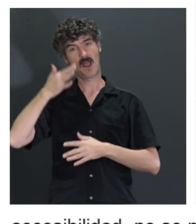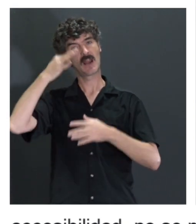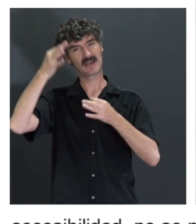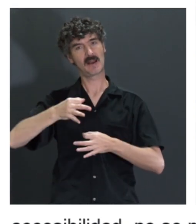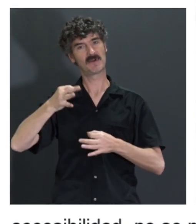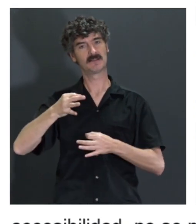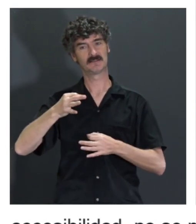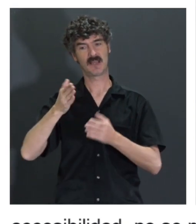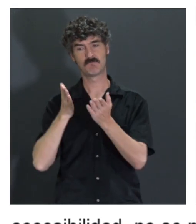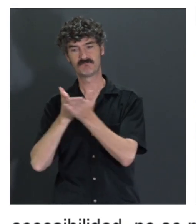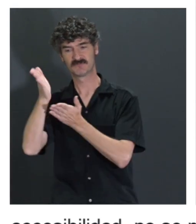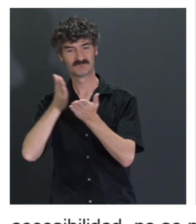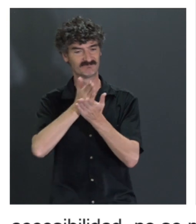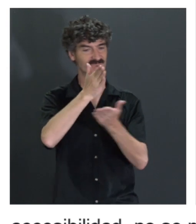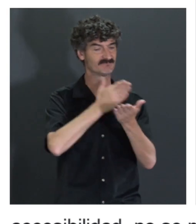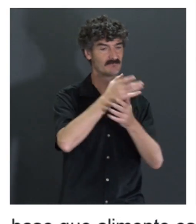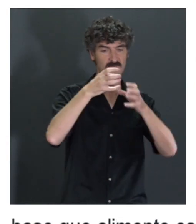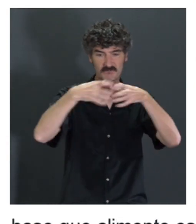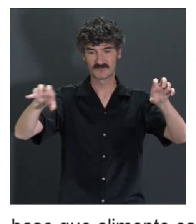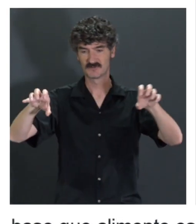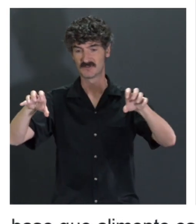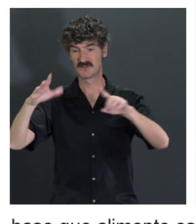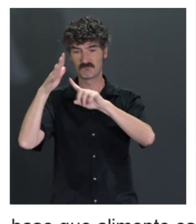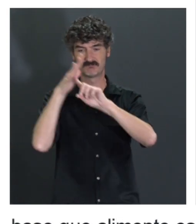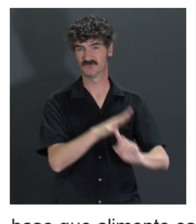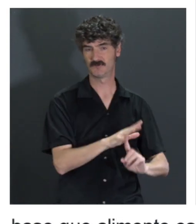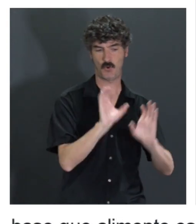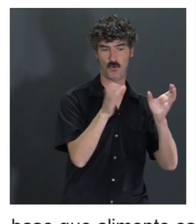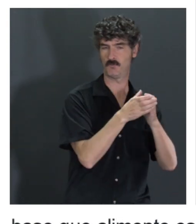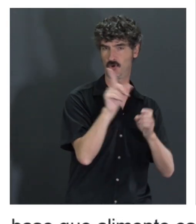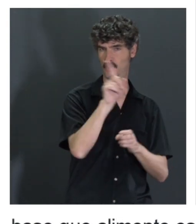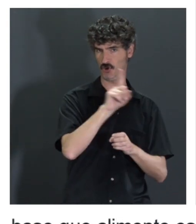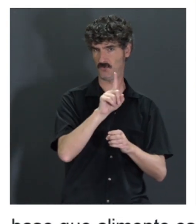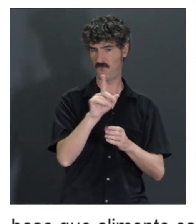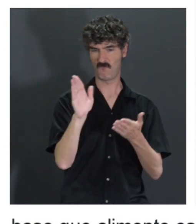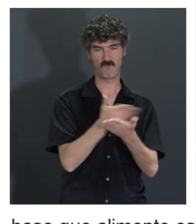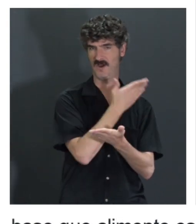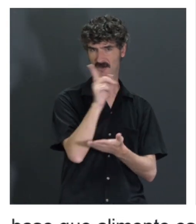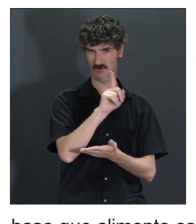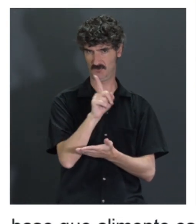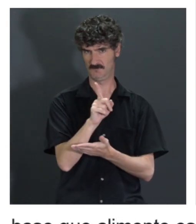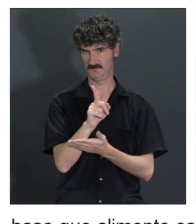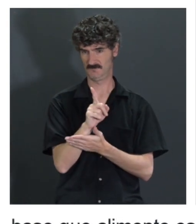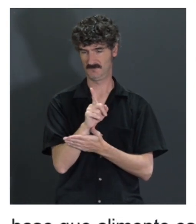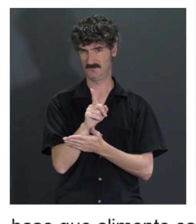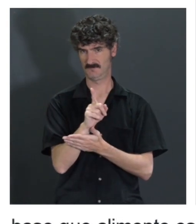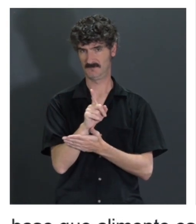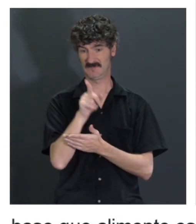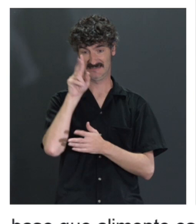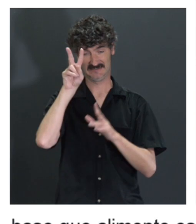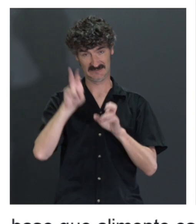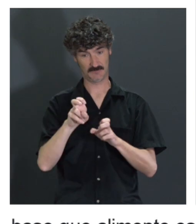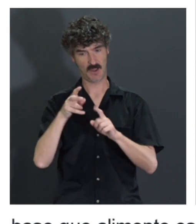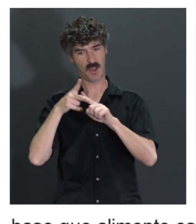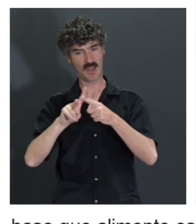no tenga sesgos y no deje a ningún colectivo fuera de la panacea de esa